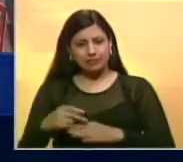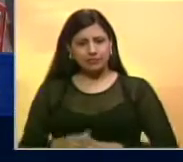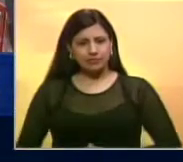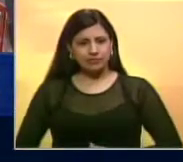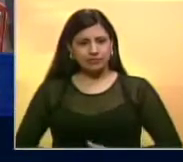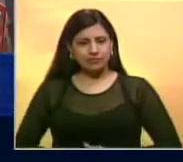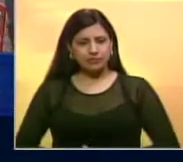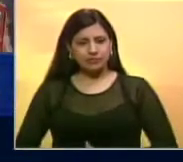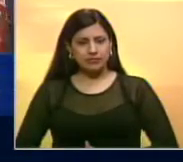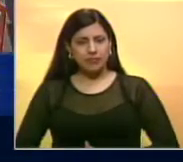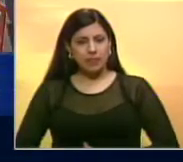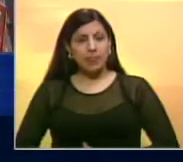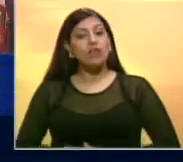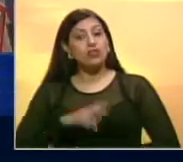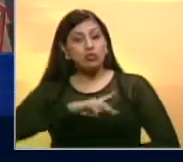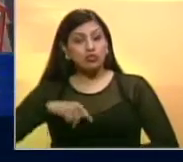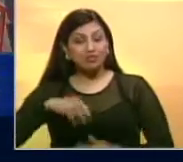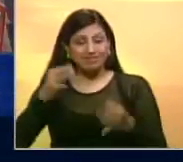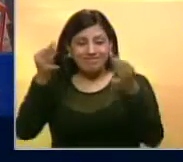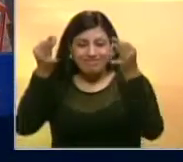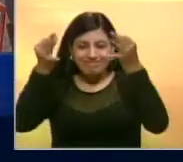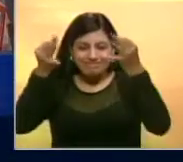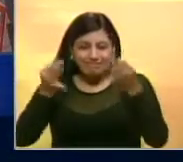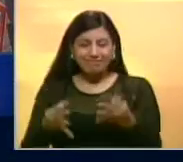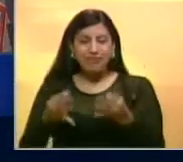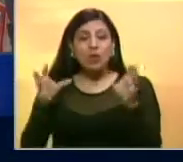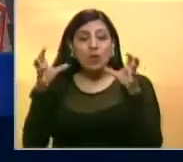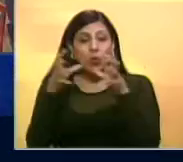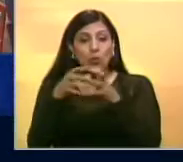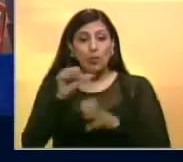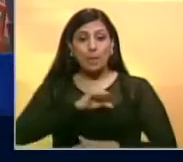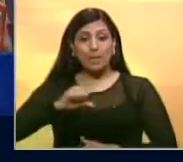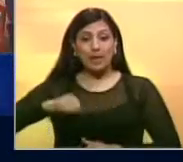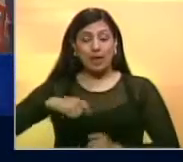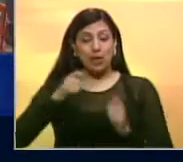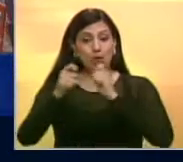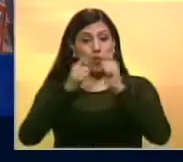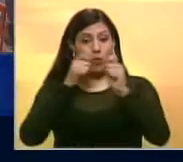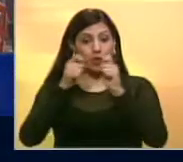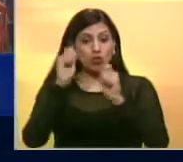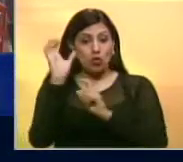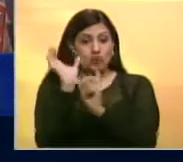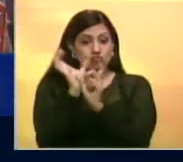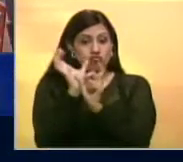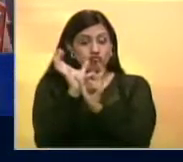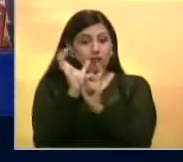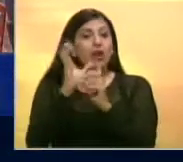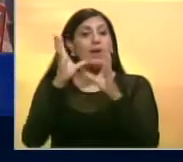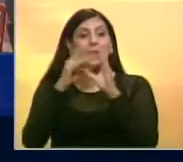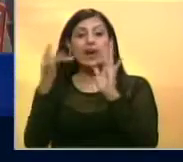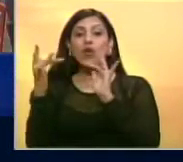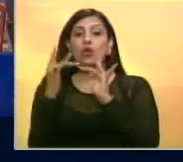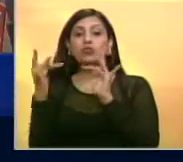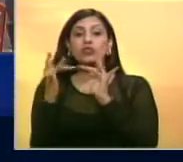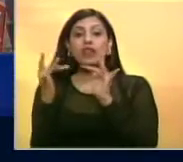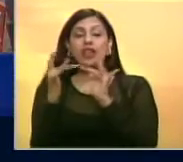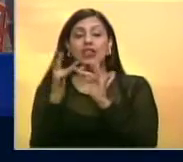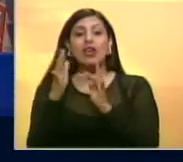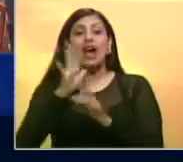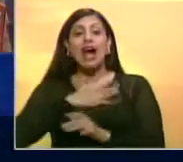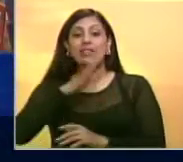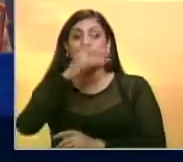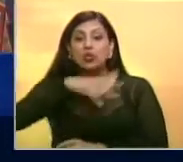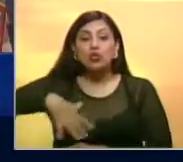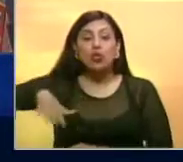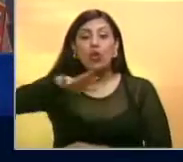partidos. Porque vamos a garantizar que los medios privados puedan instalar sus microondas para transmitir un acto